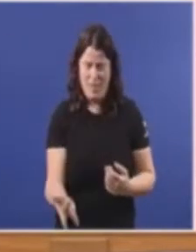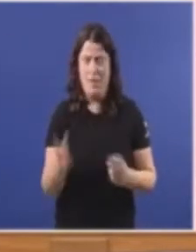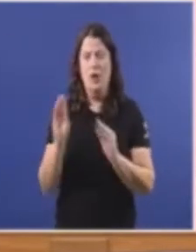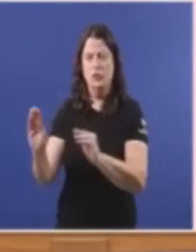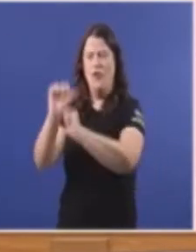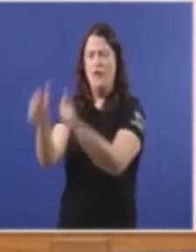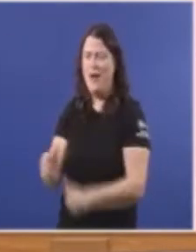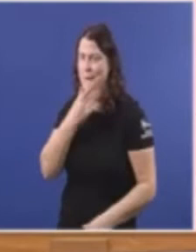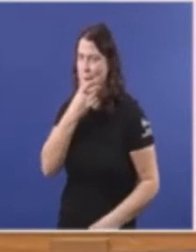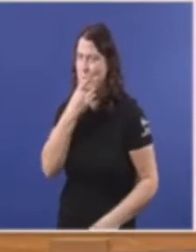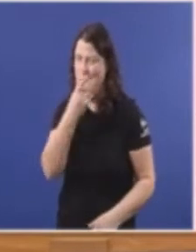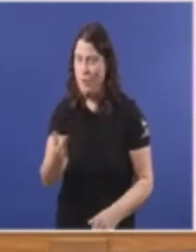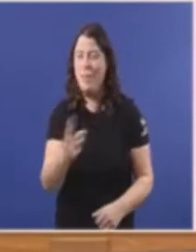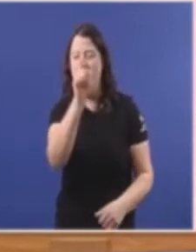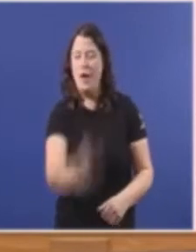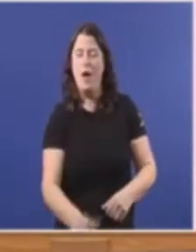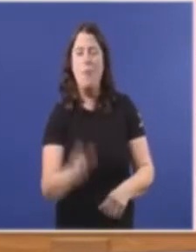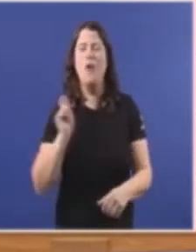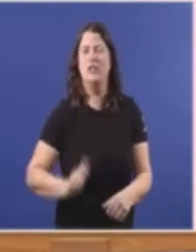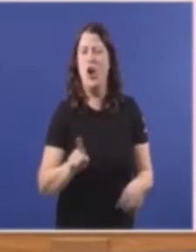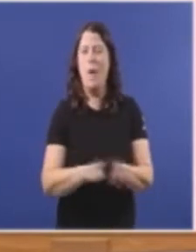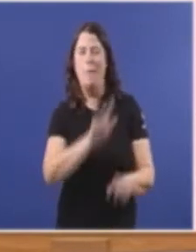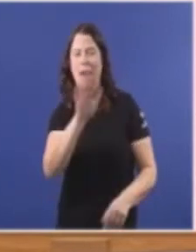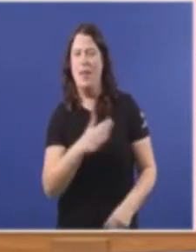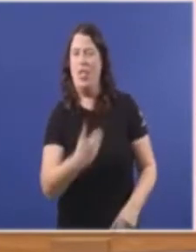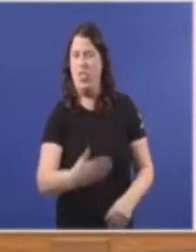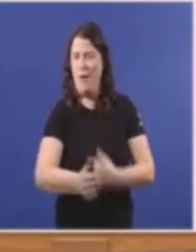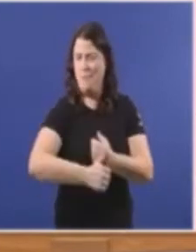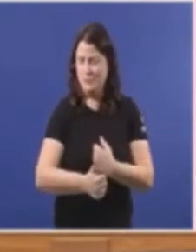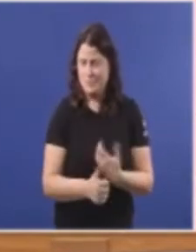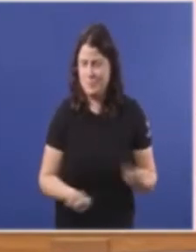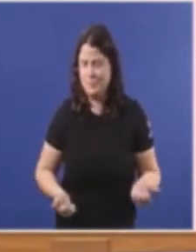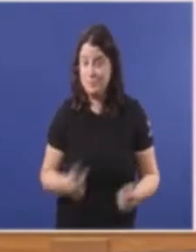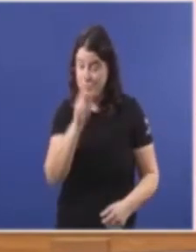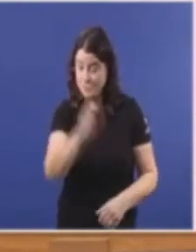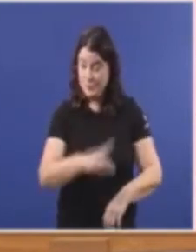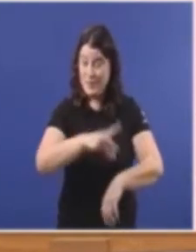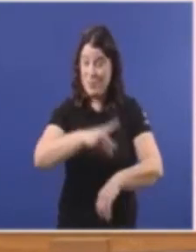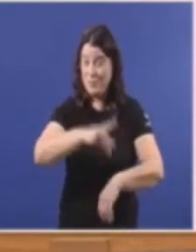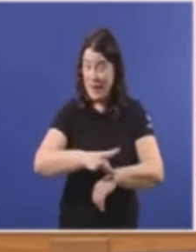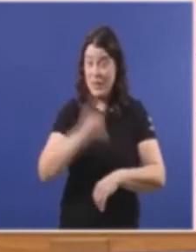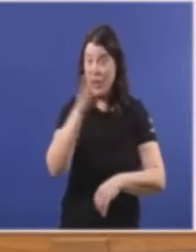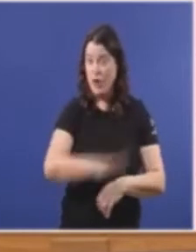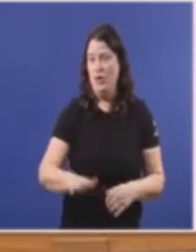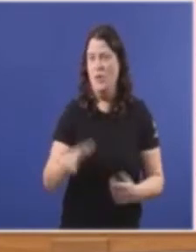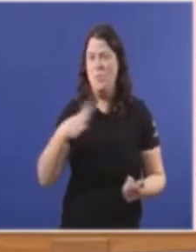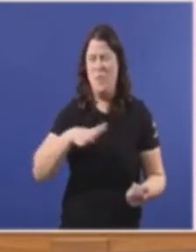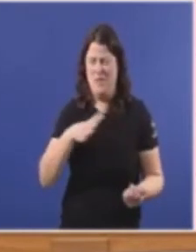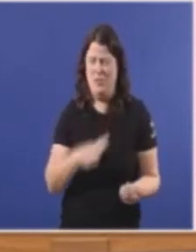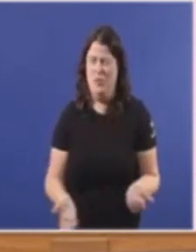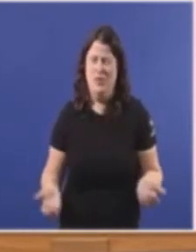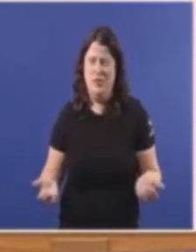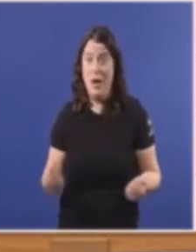De descalificar A unha profesional Vostedes dice Que a esta pediatra Lle mandan Pero Por favor Pero vostedes